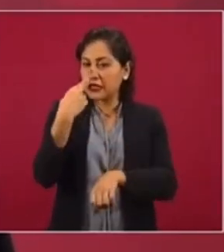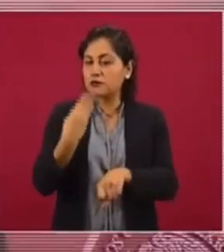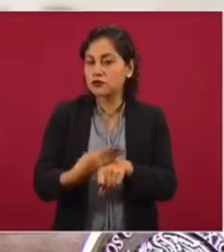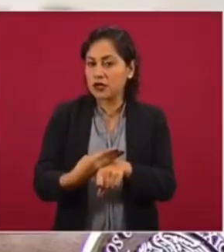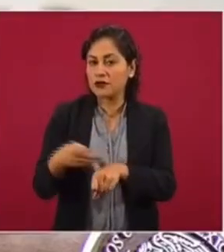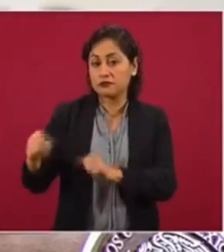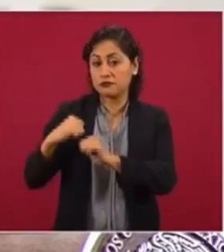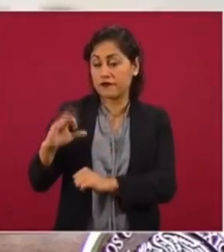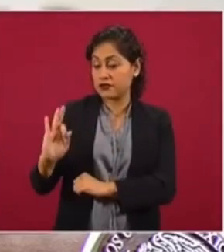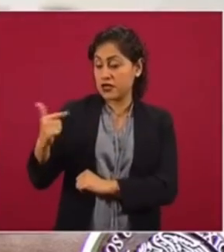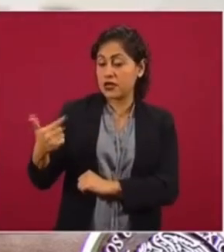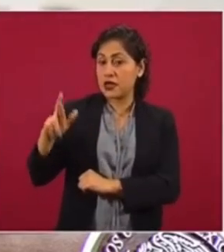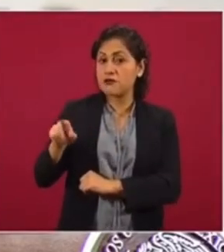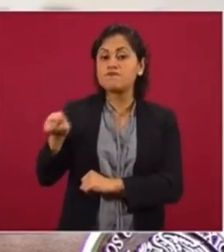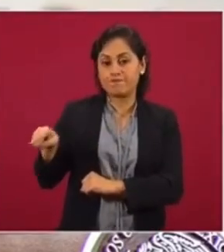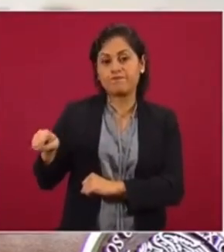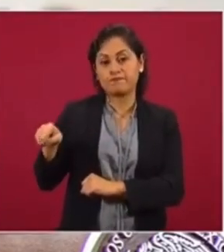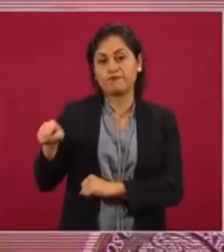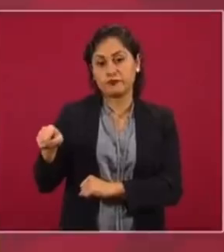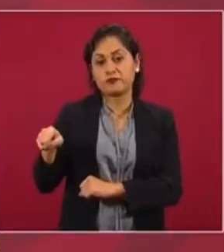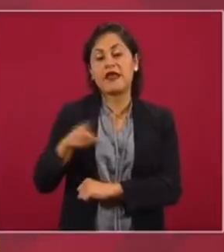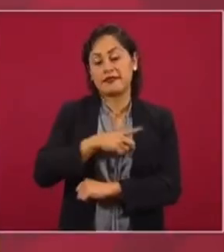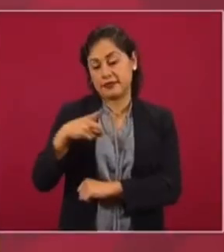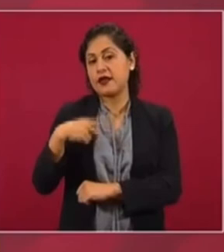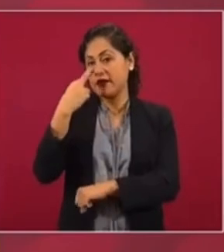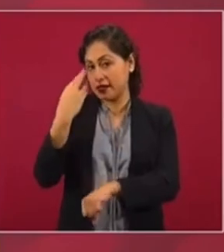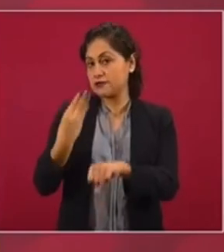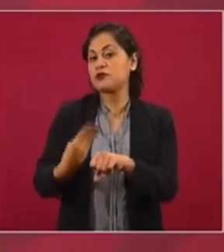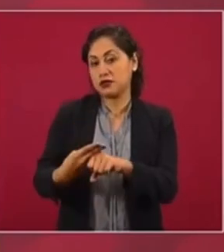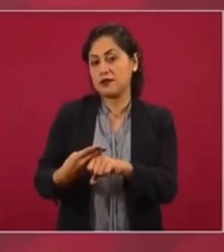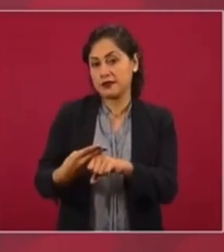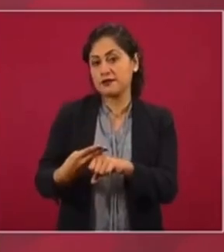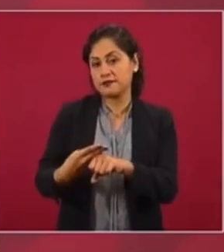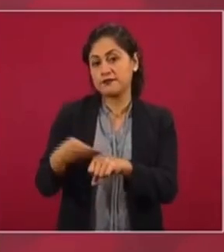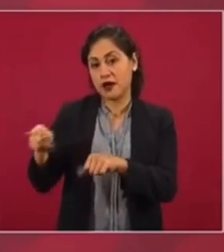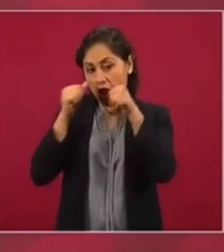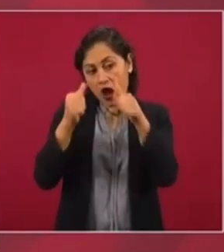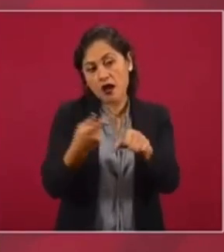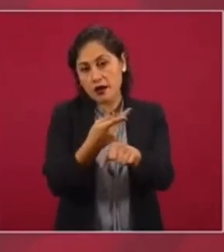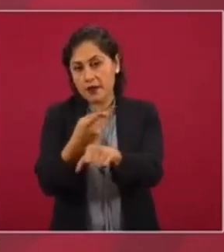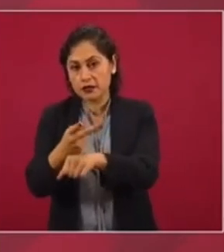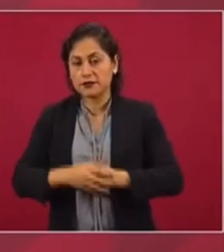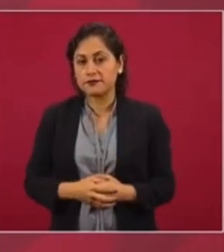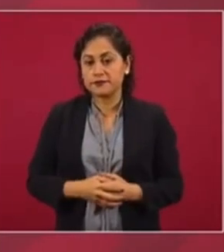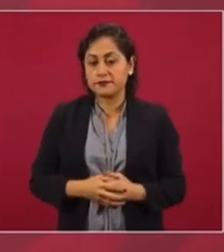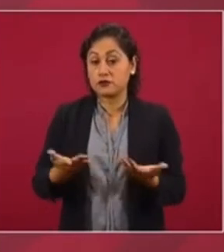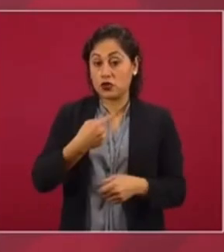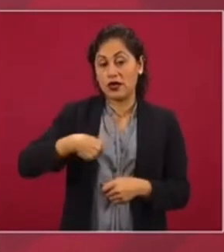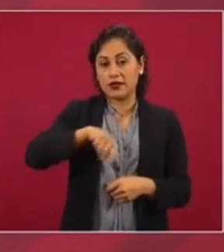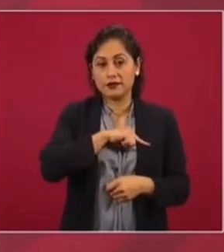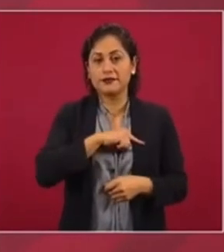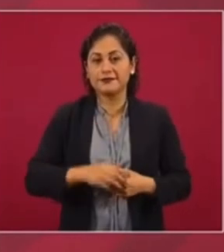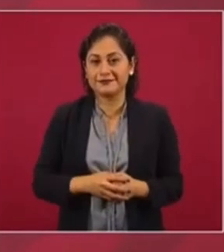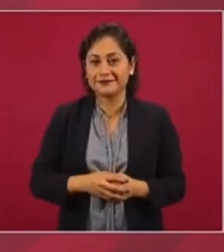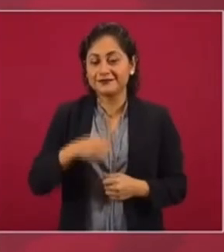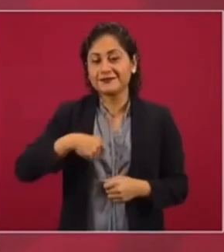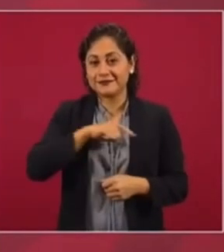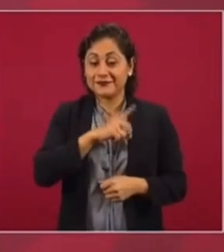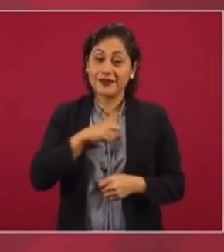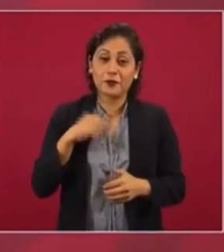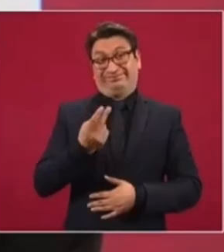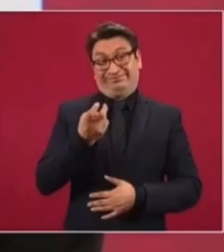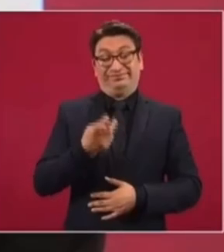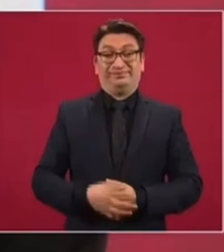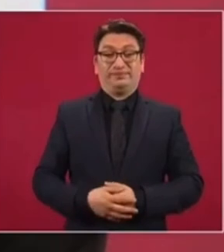General de la República la que tiene las facultades y la responsabilidad para atender estos asuntos. Nos tenemos que ir acostumbrando, porque esto es